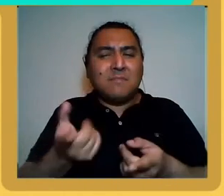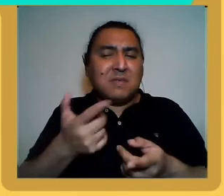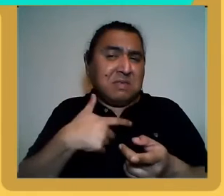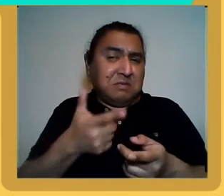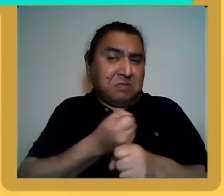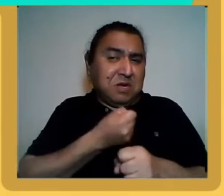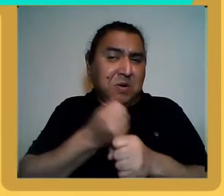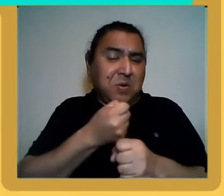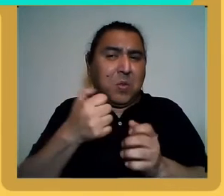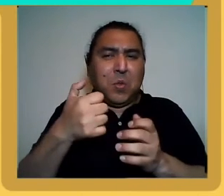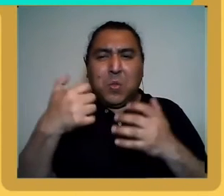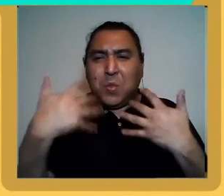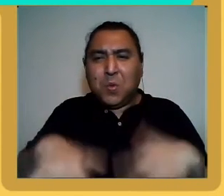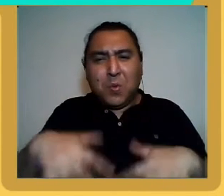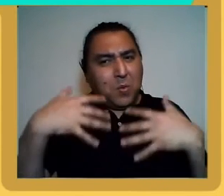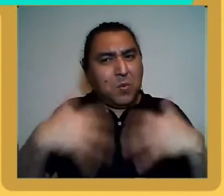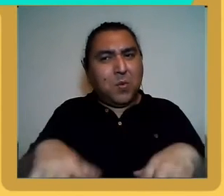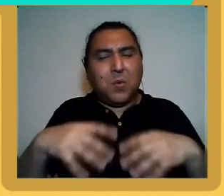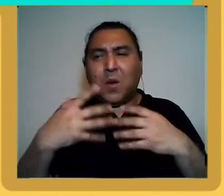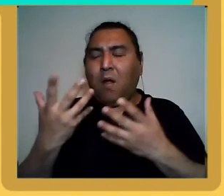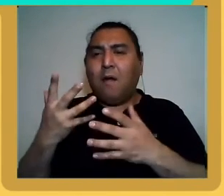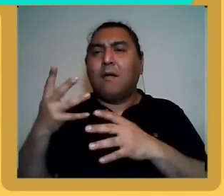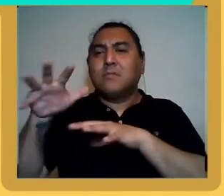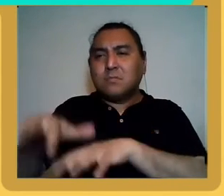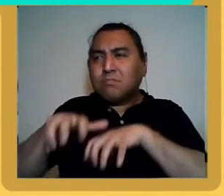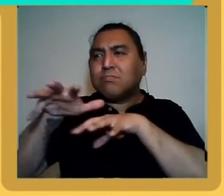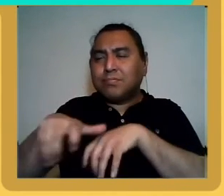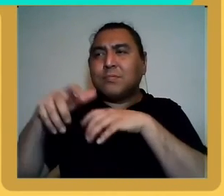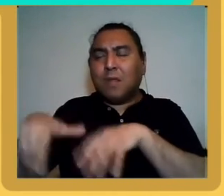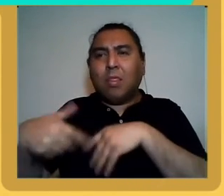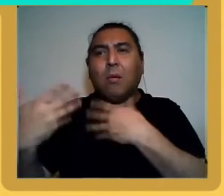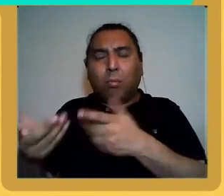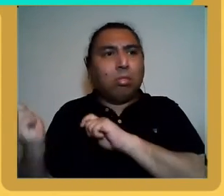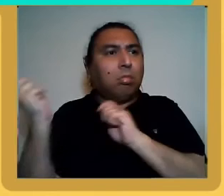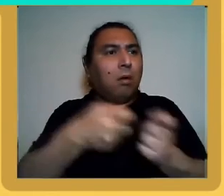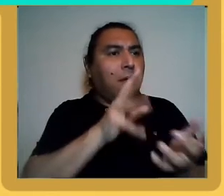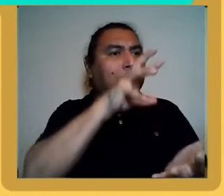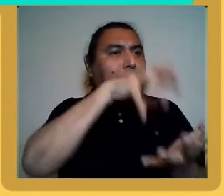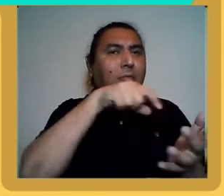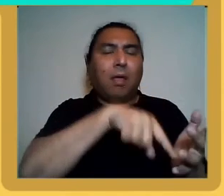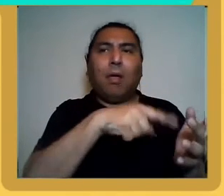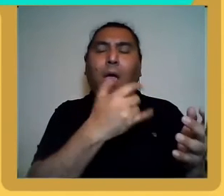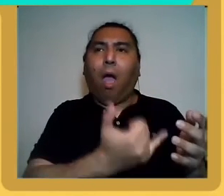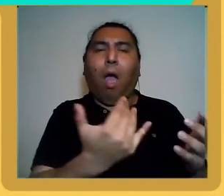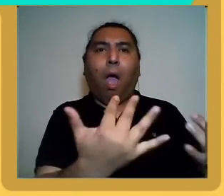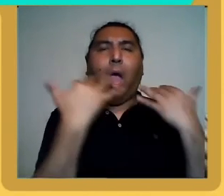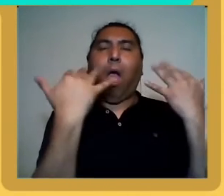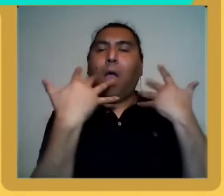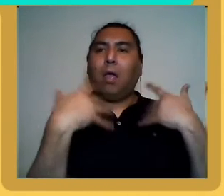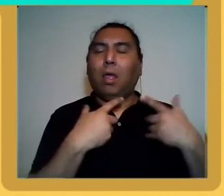a estar en una planta con aire acondicionado las 8 horas que trabajan, o sea fue un cambio para